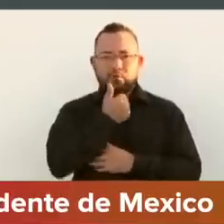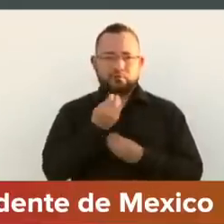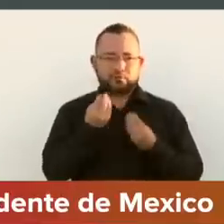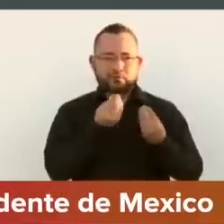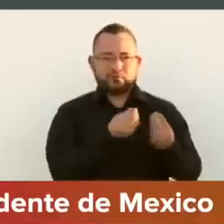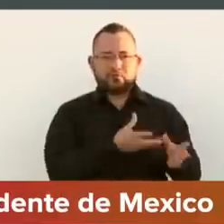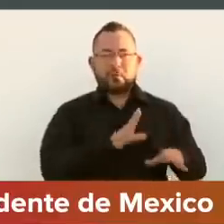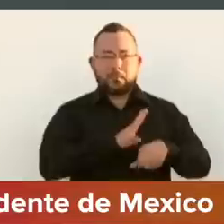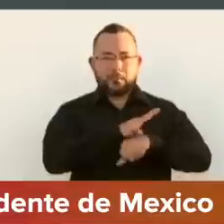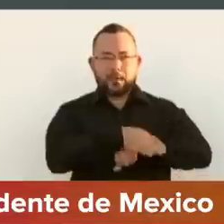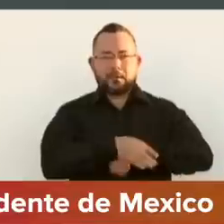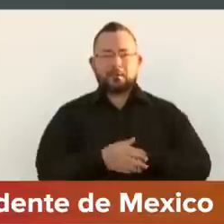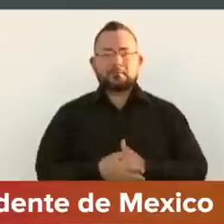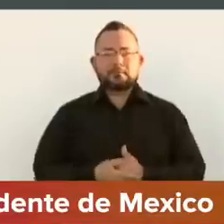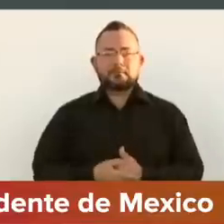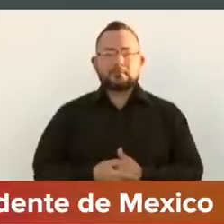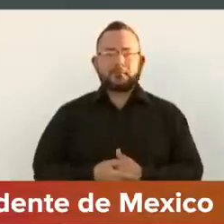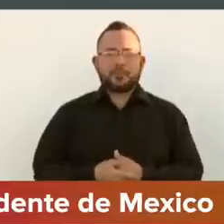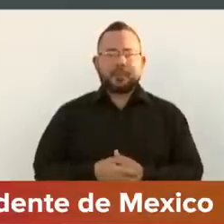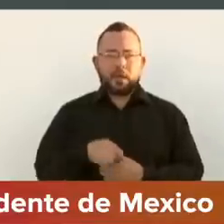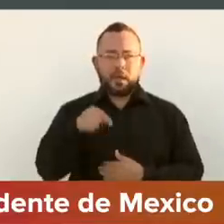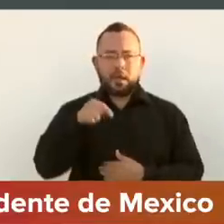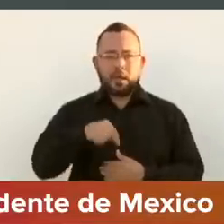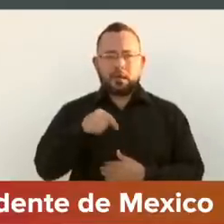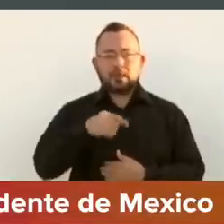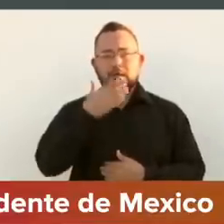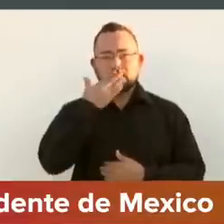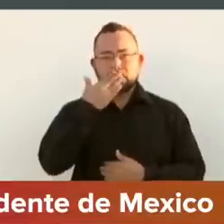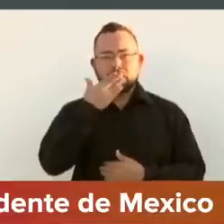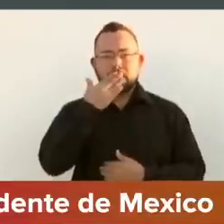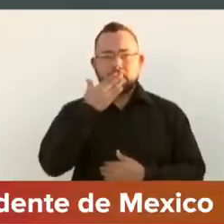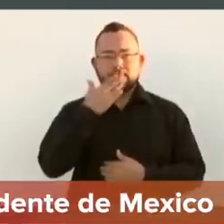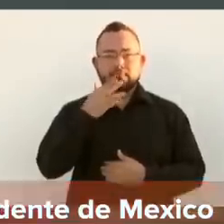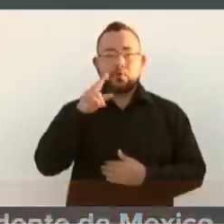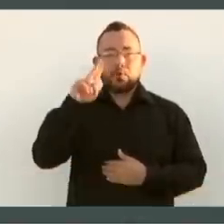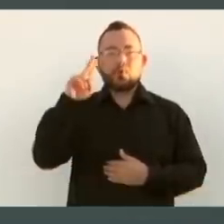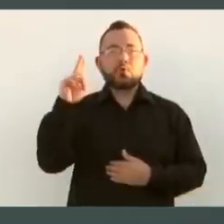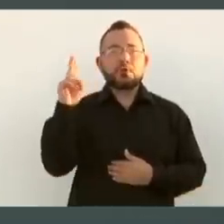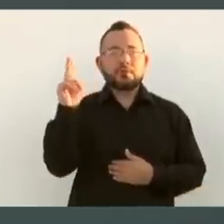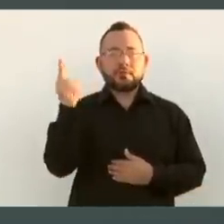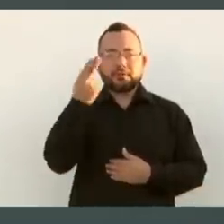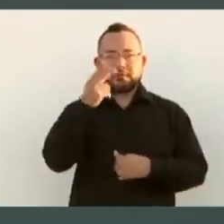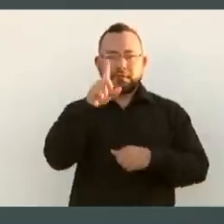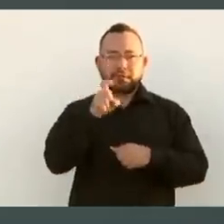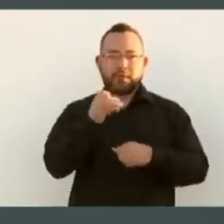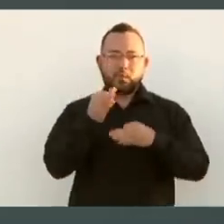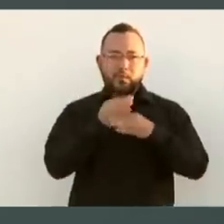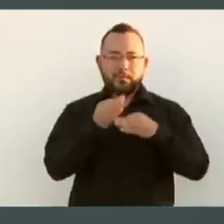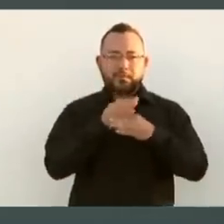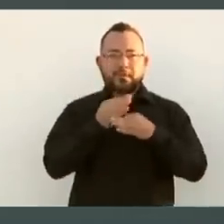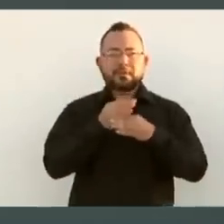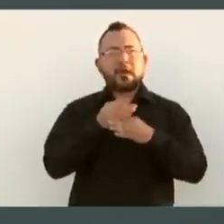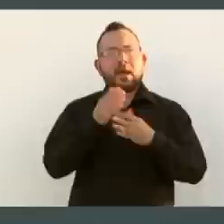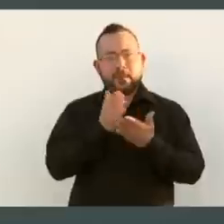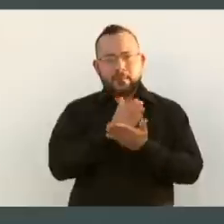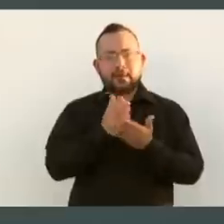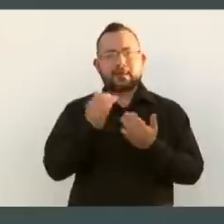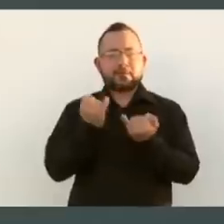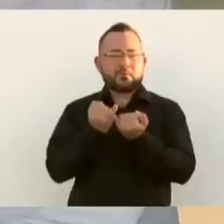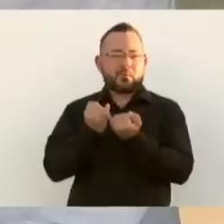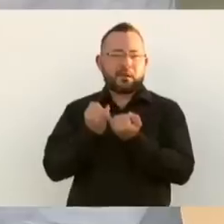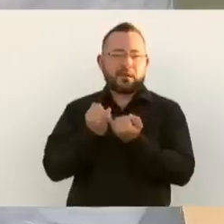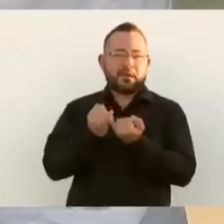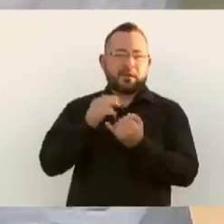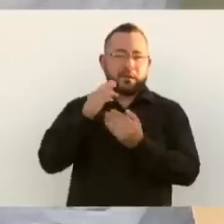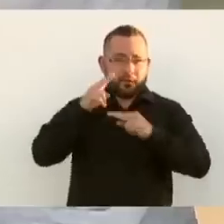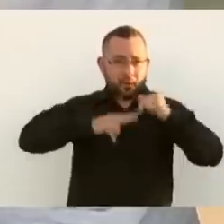en Sonora, además de esta Universidad de Guaprieta, se están construyendo y